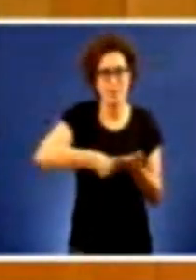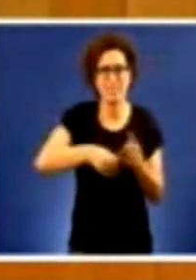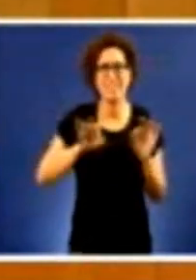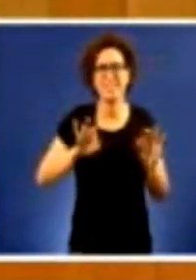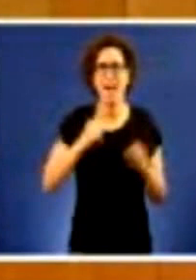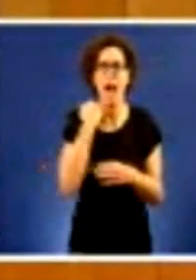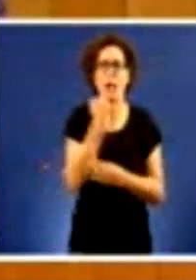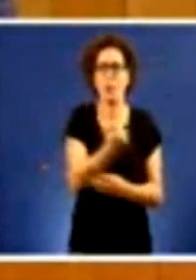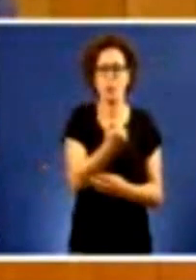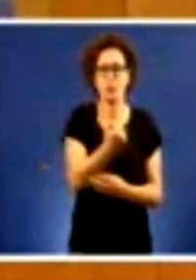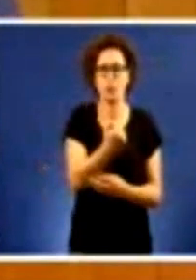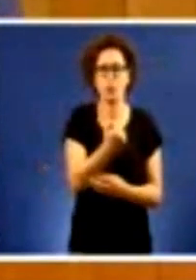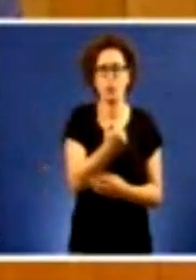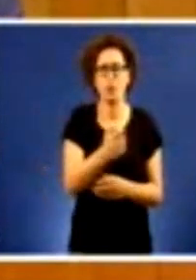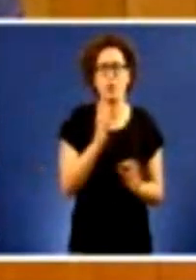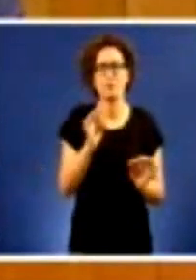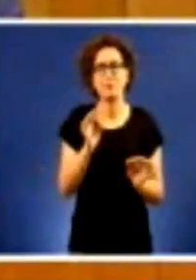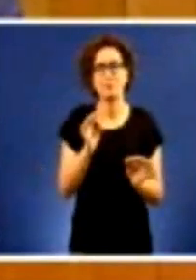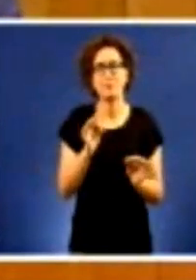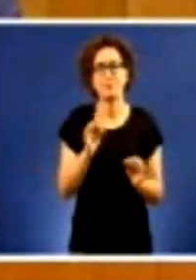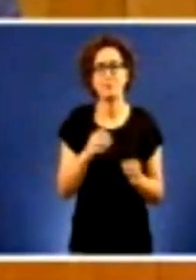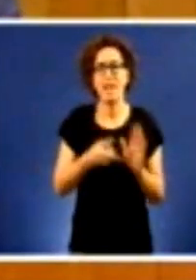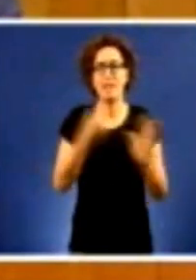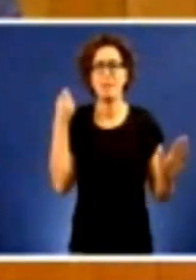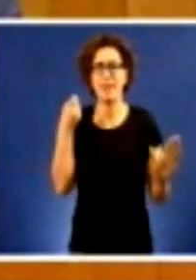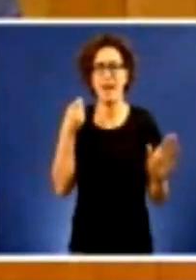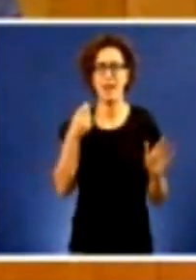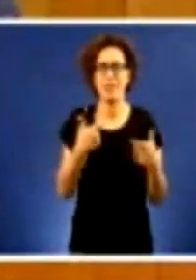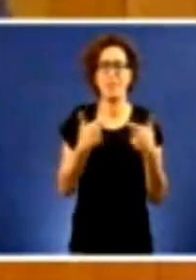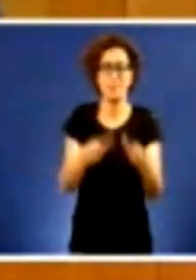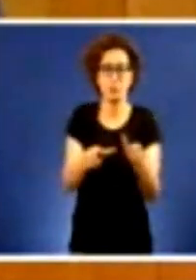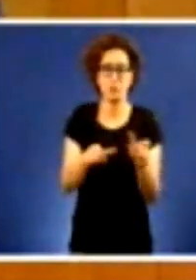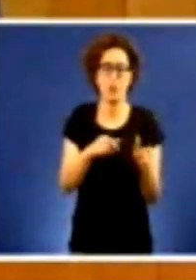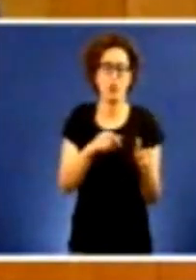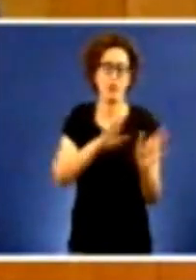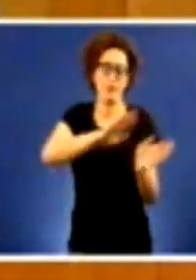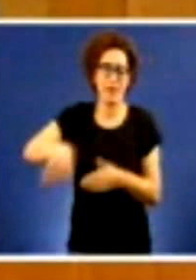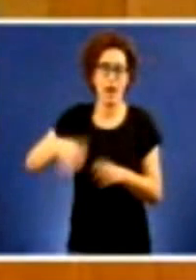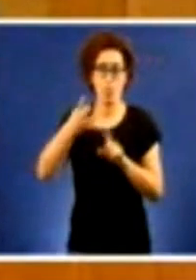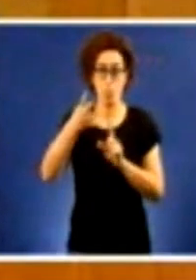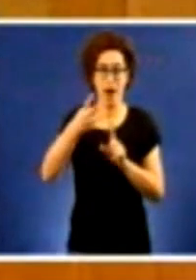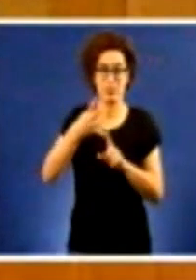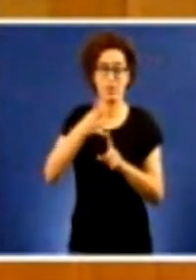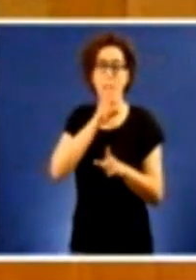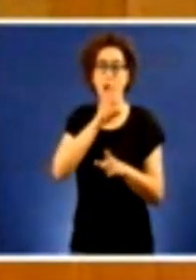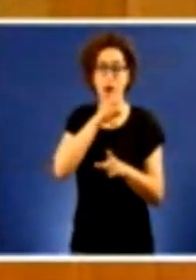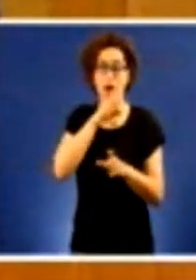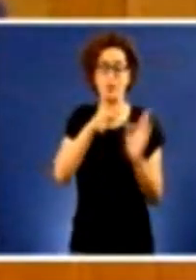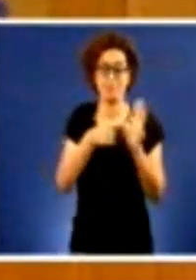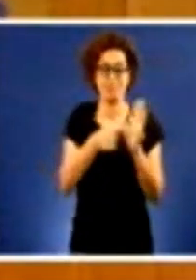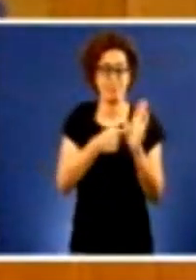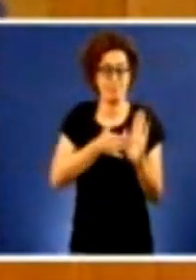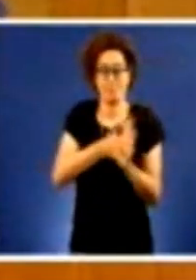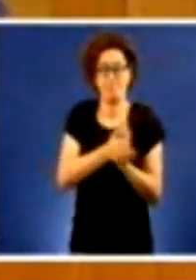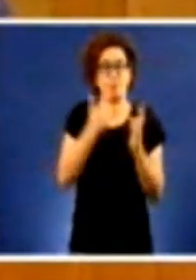que van no sentido de eliminar a disposición a final cuarta que está claro que é unha